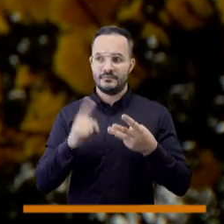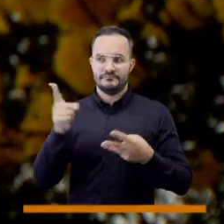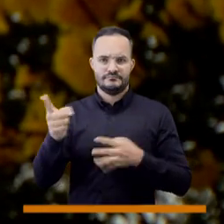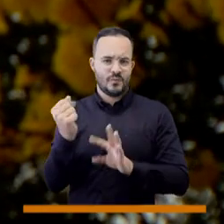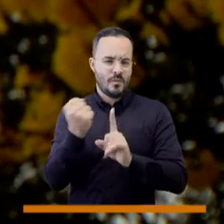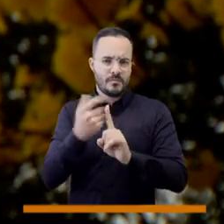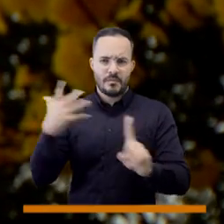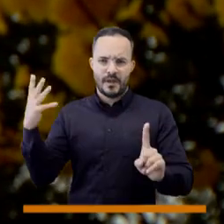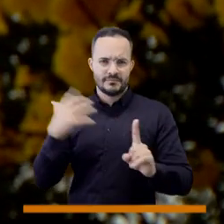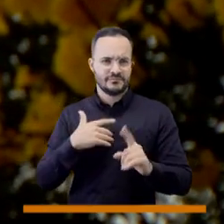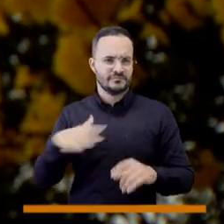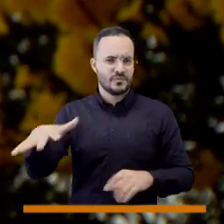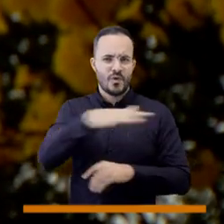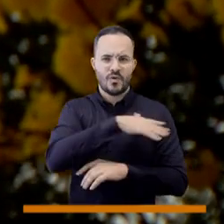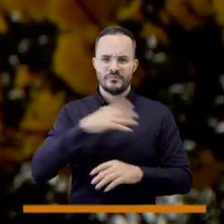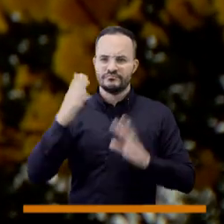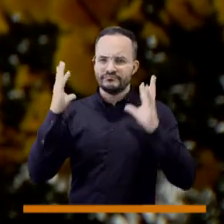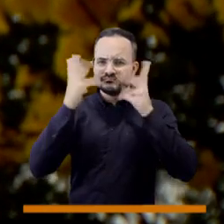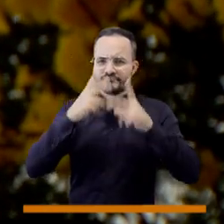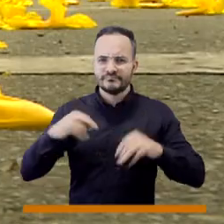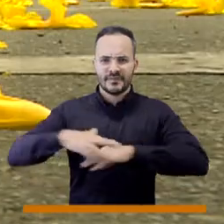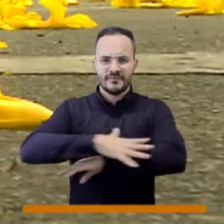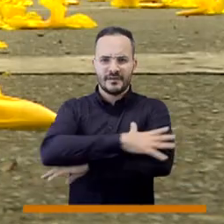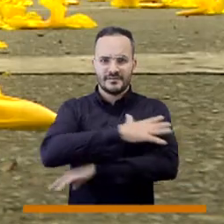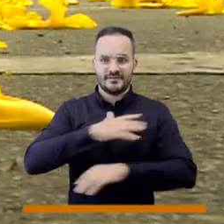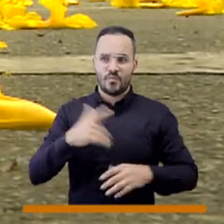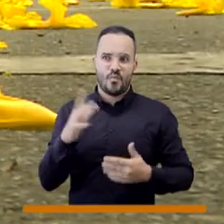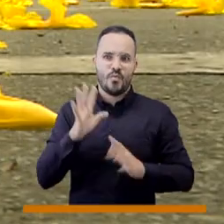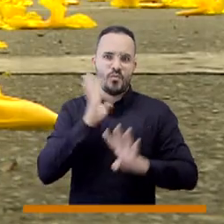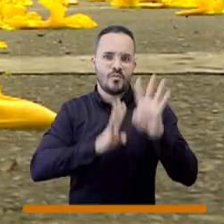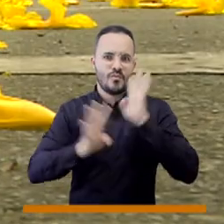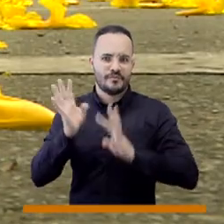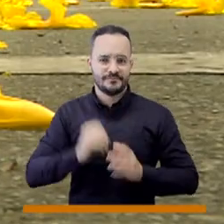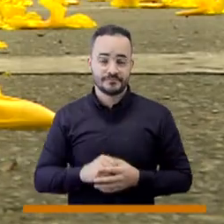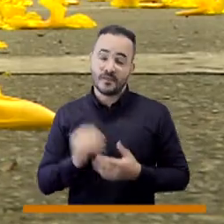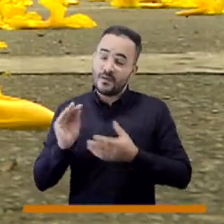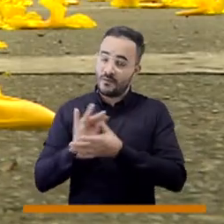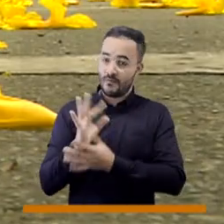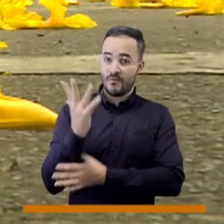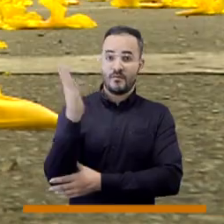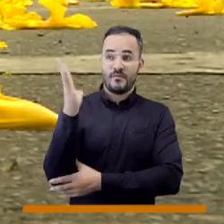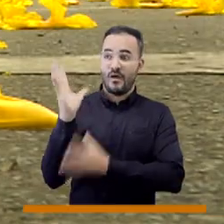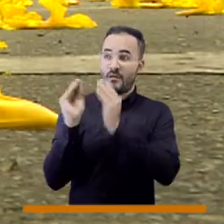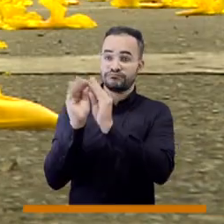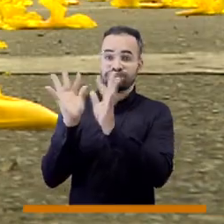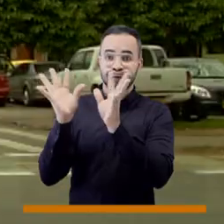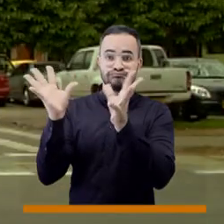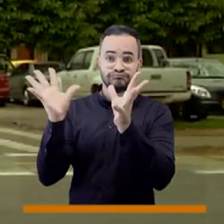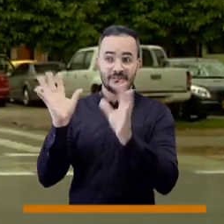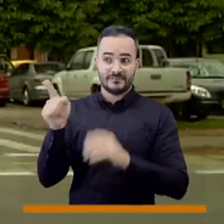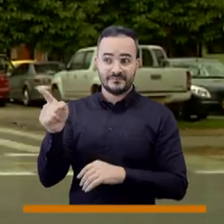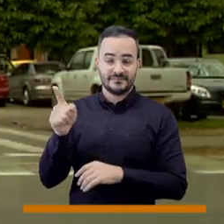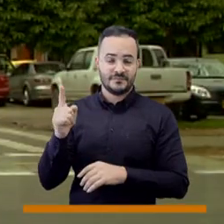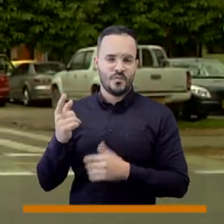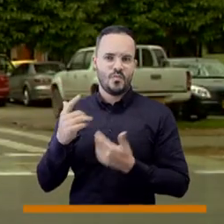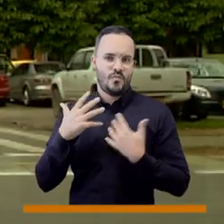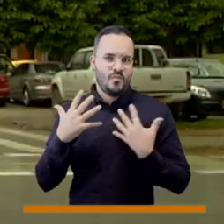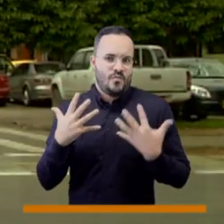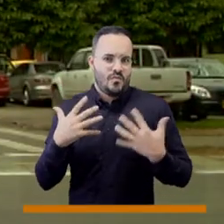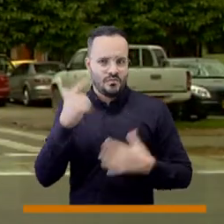que tiene un impacto paisajístico en todo el valle de la Burrá. Cuando ellos florecen, pues ellos